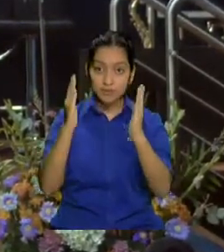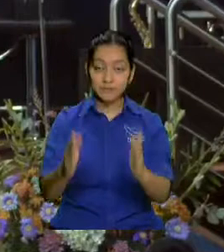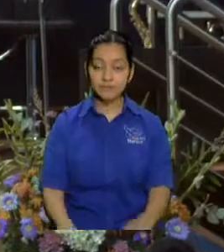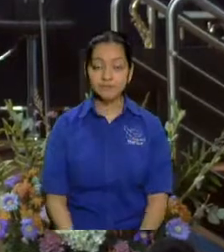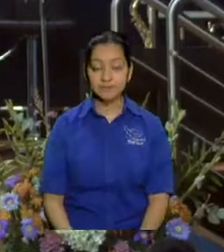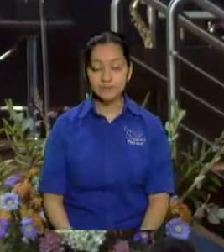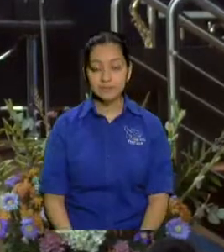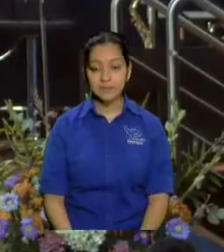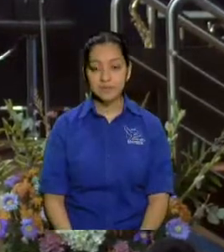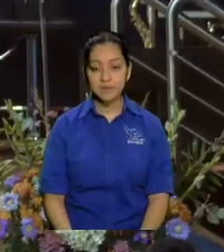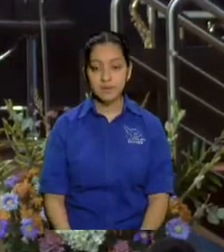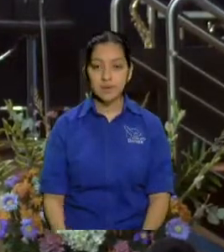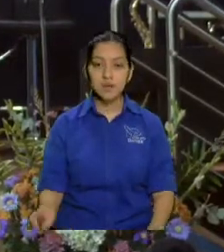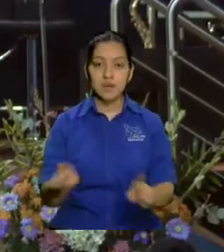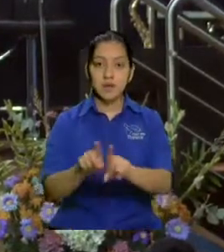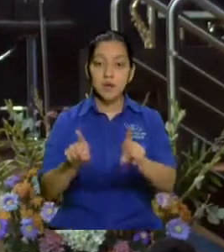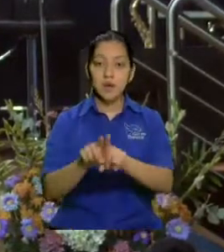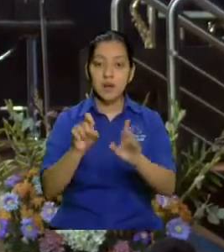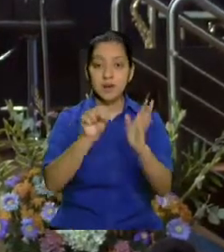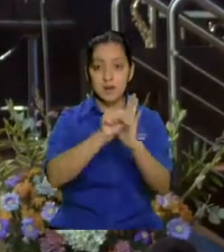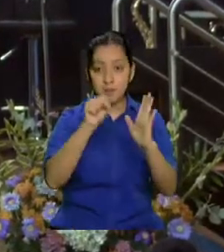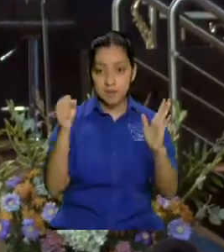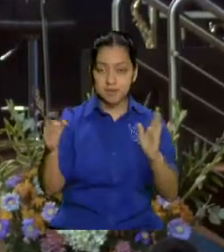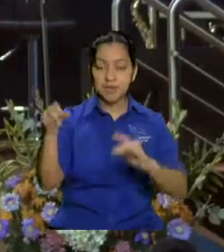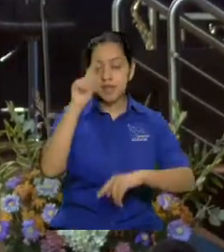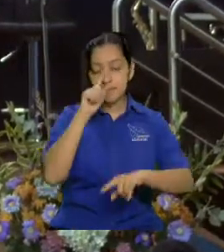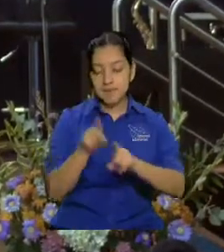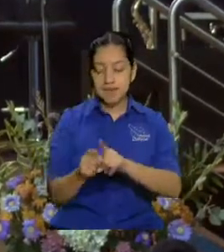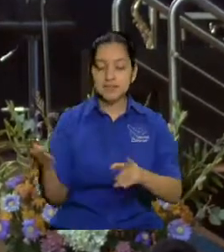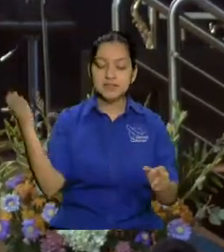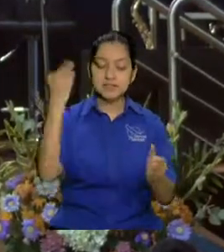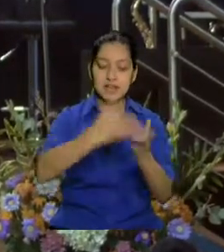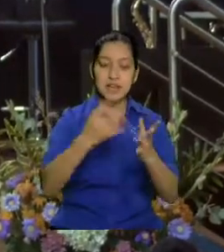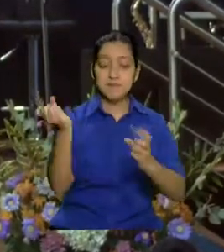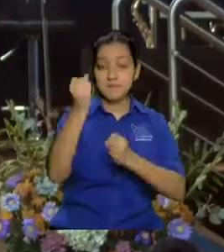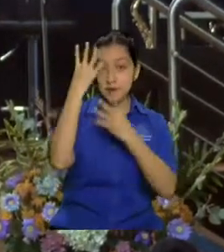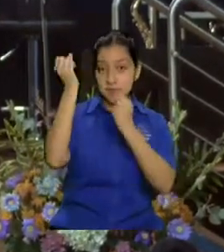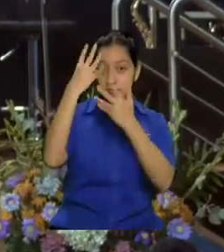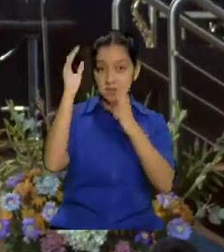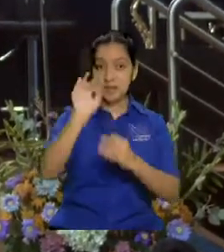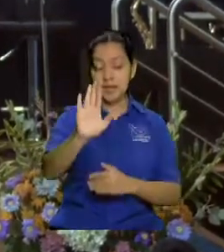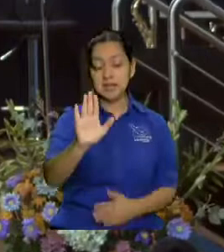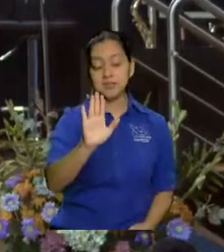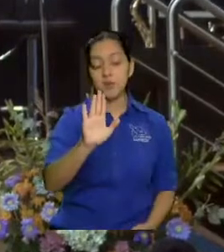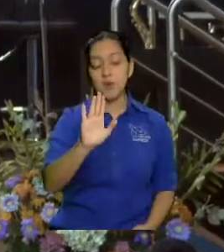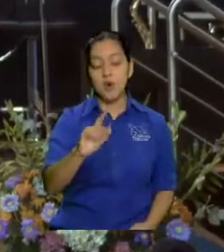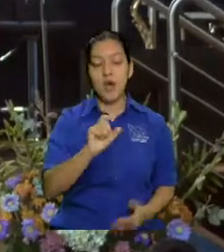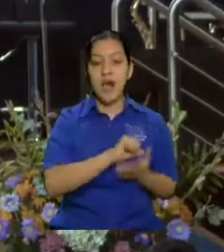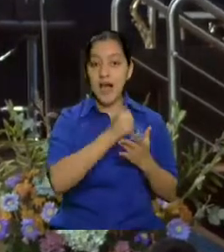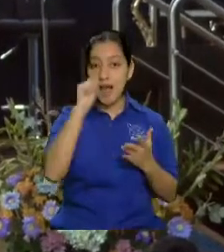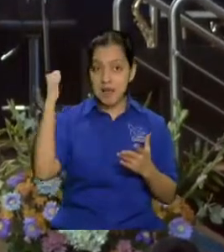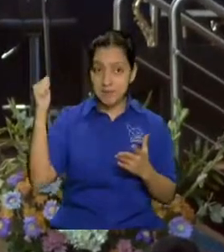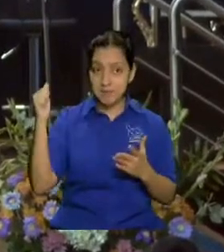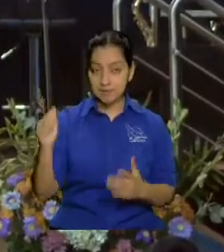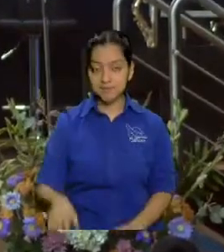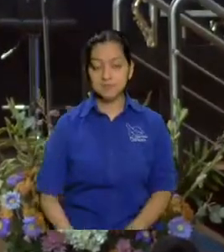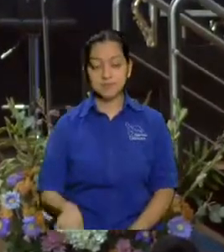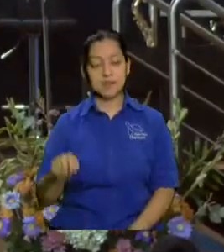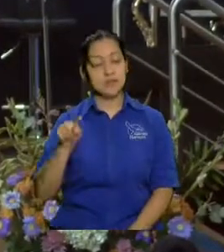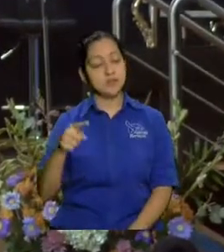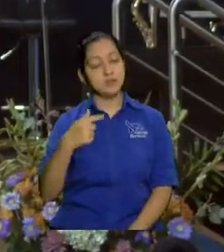por medio de donde también entra información a su alma a eso me refiero cuando digo puertas en nosotros